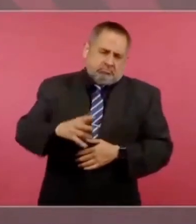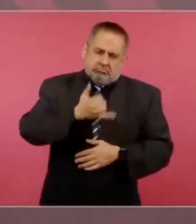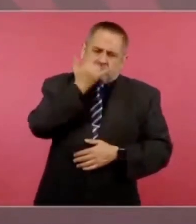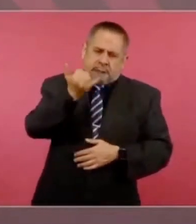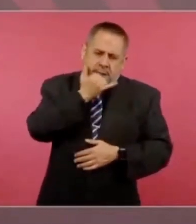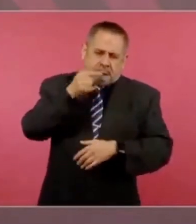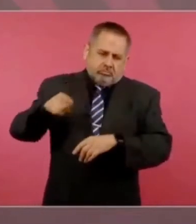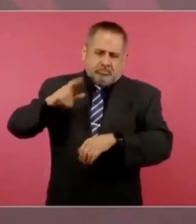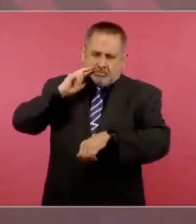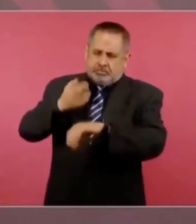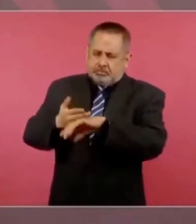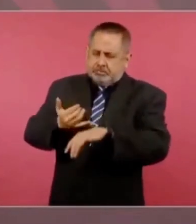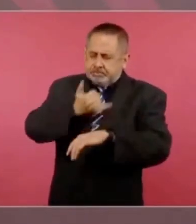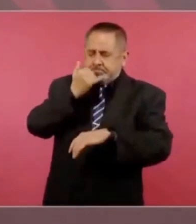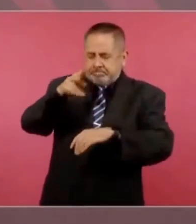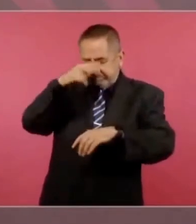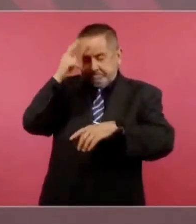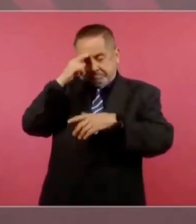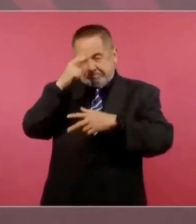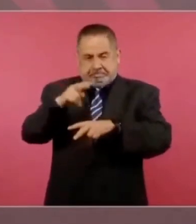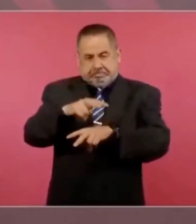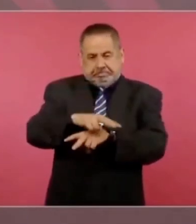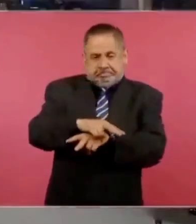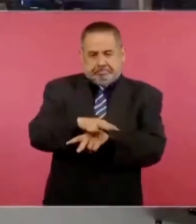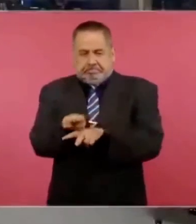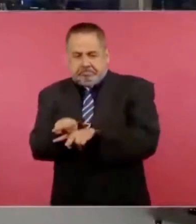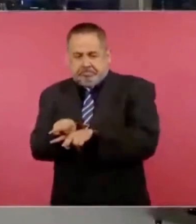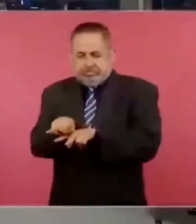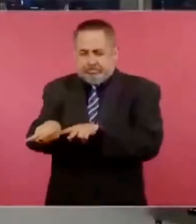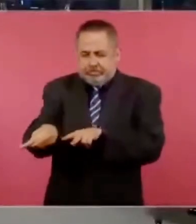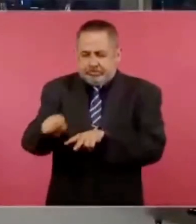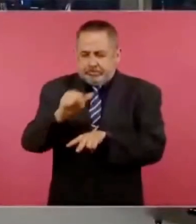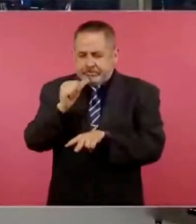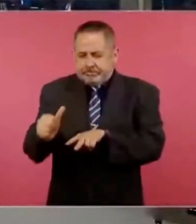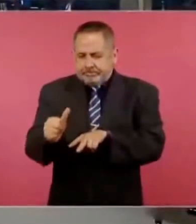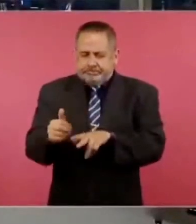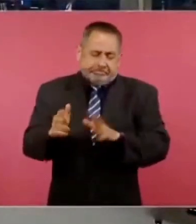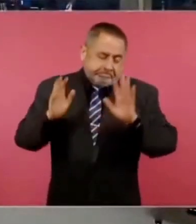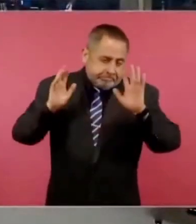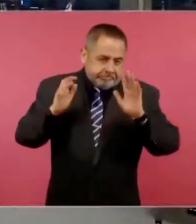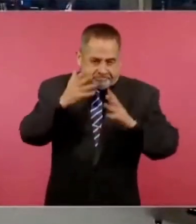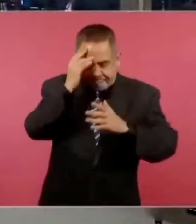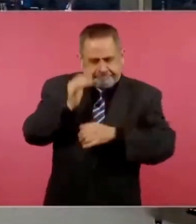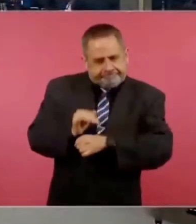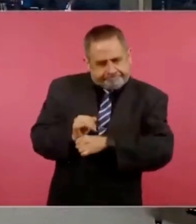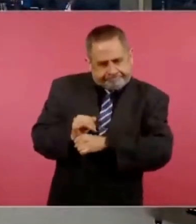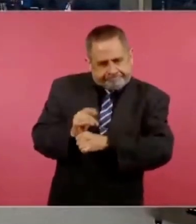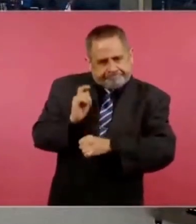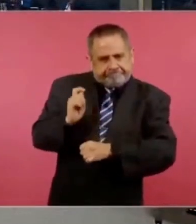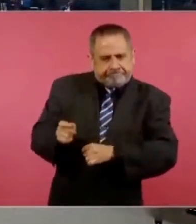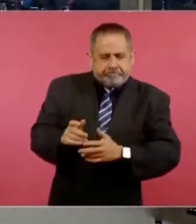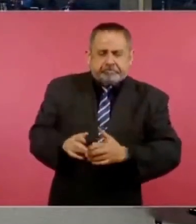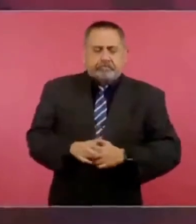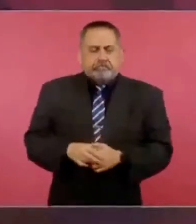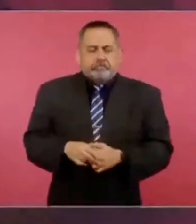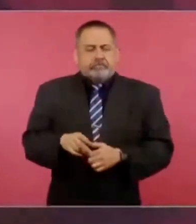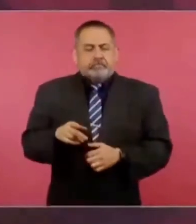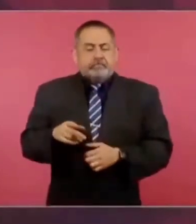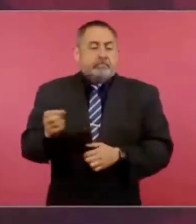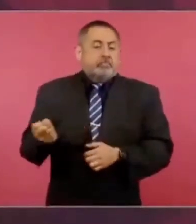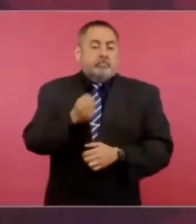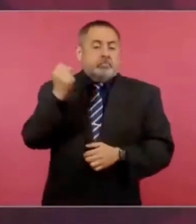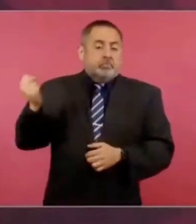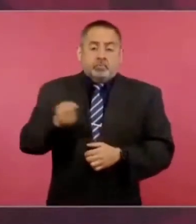del manejo de las vías. afortunadamente fue en la estación